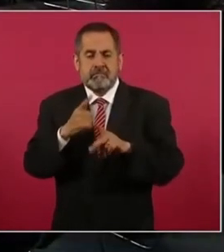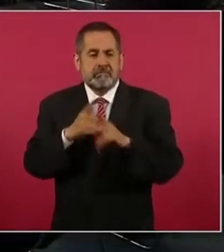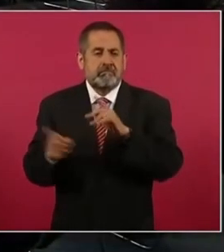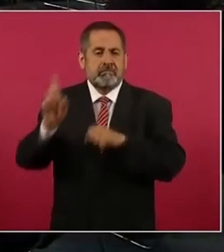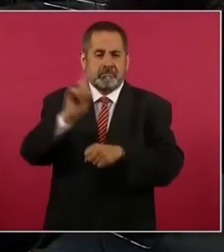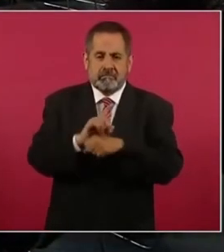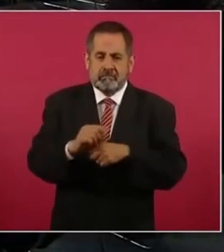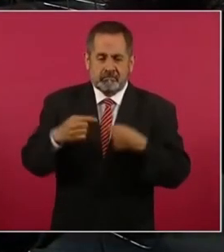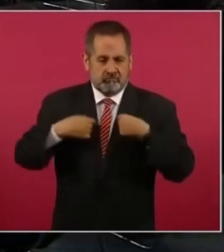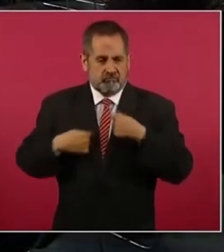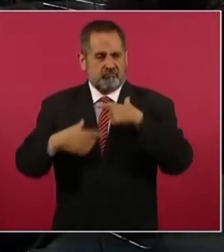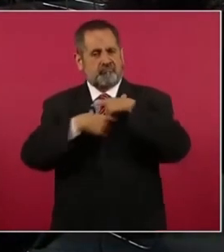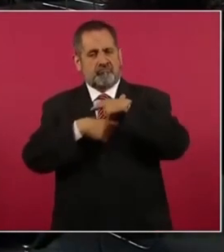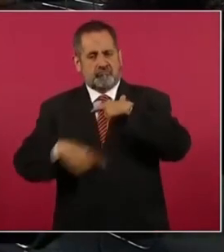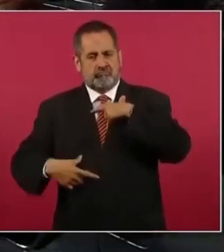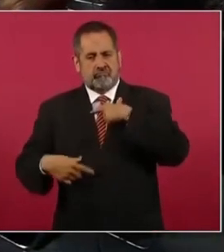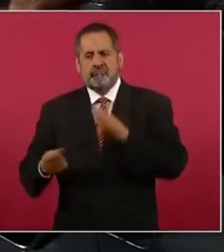posesión